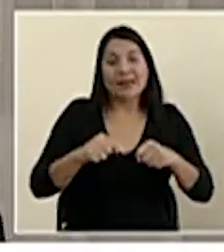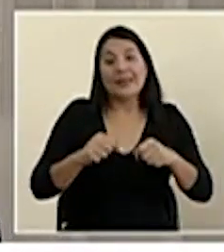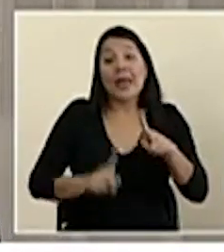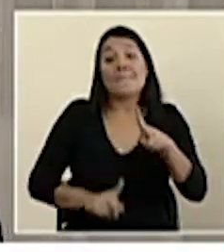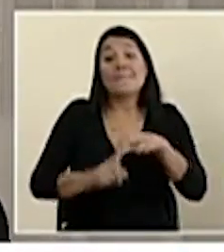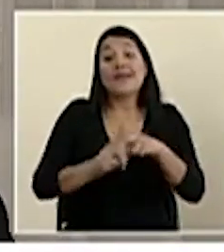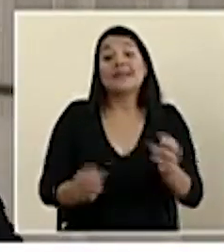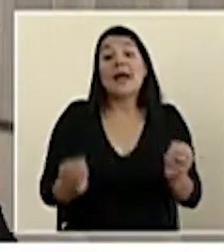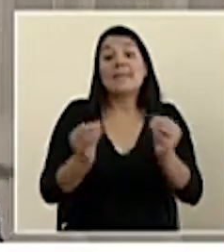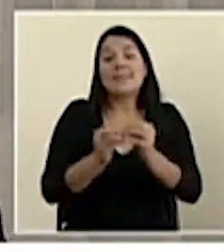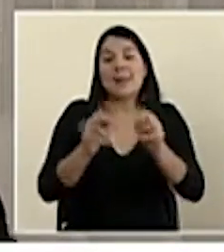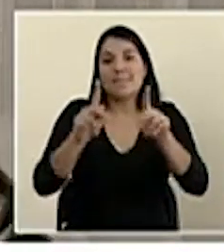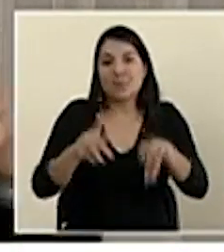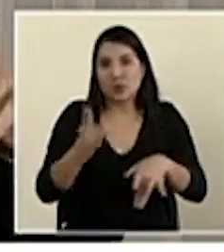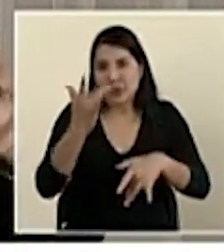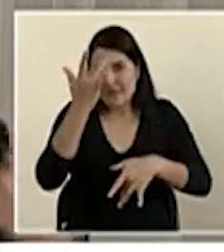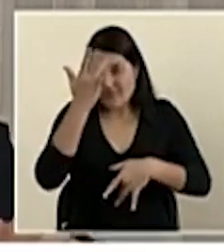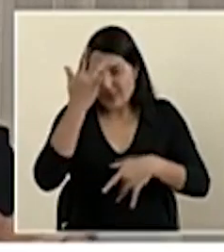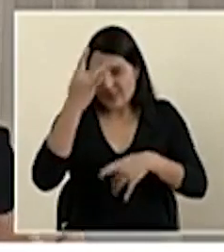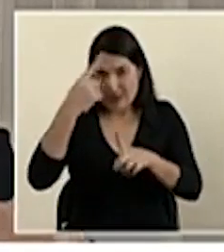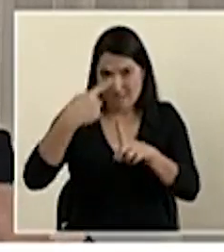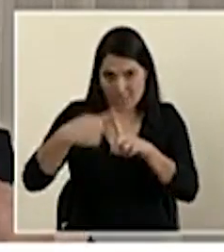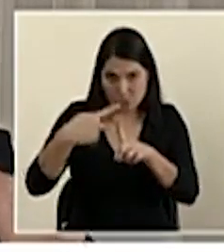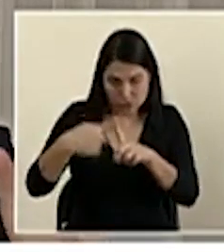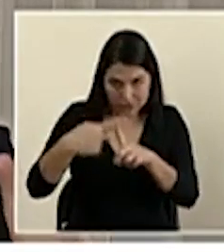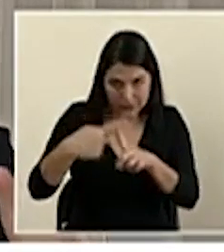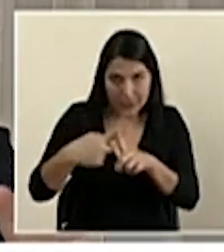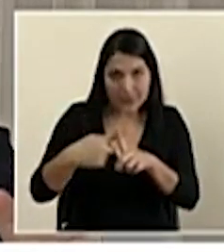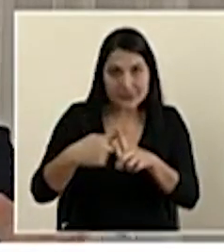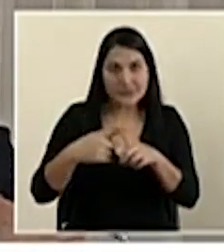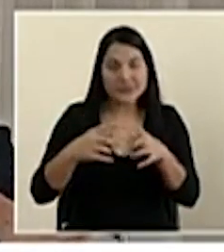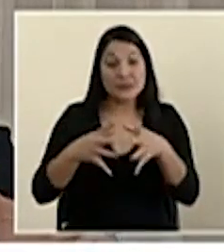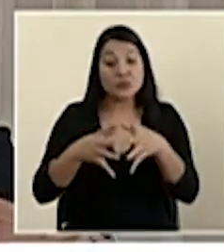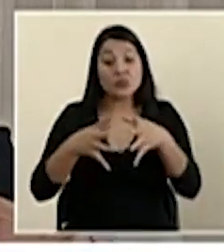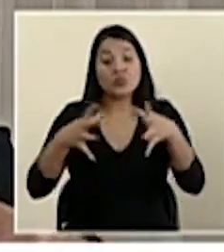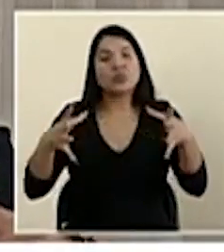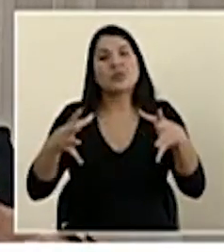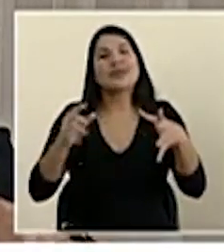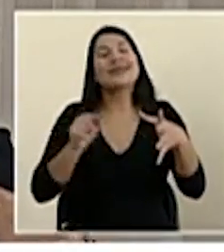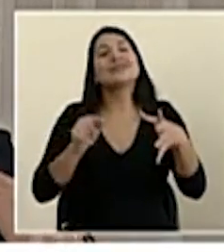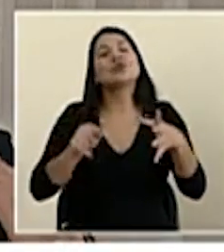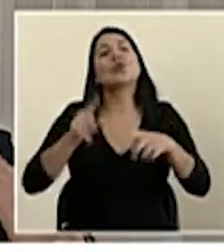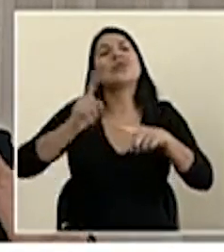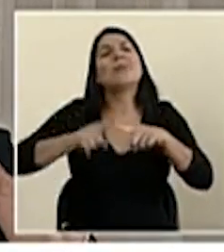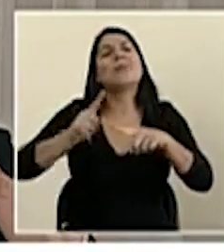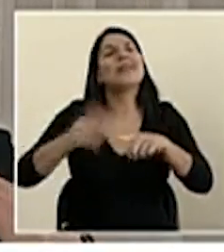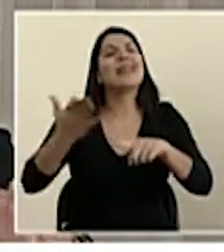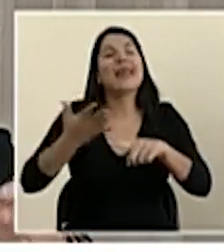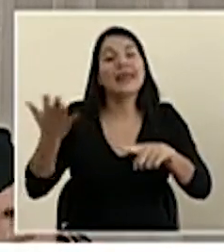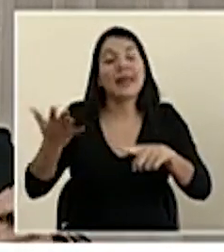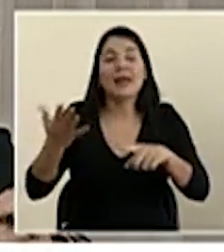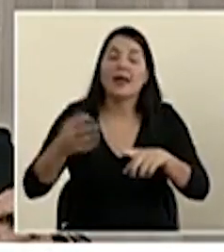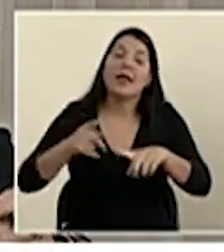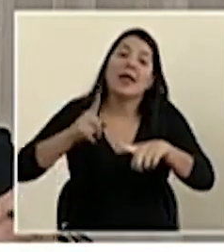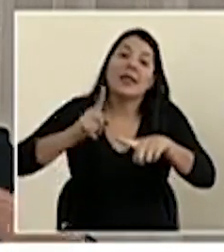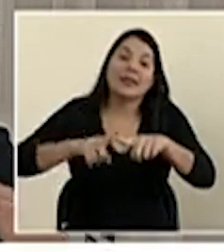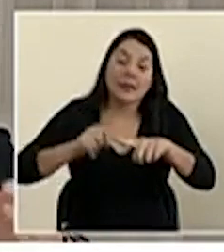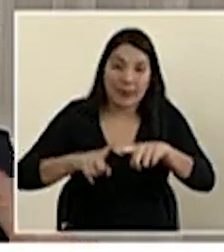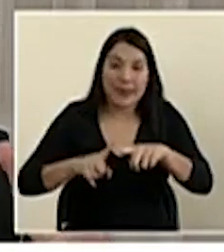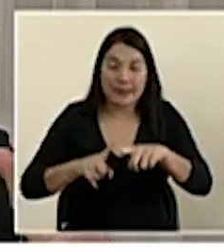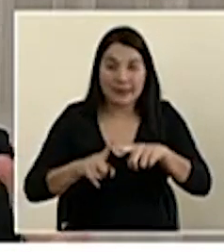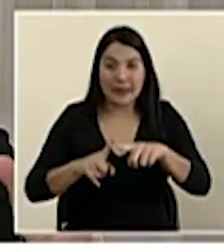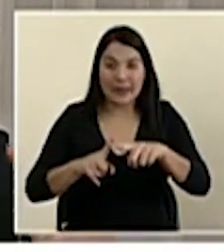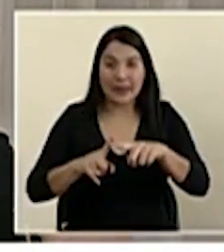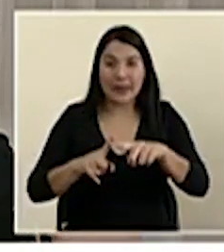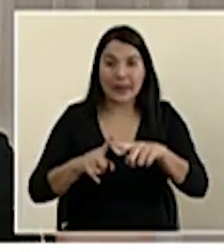casos, que los llamamos también clústeres, sean más grandes, depende mucho justamente de la complejidad en